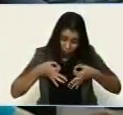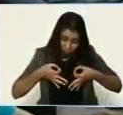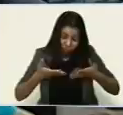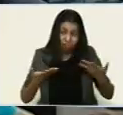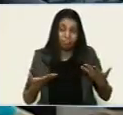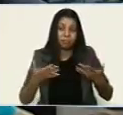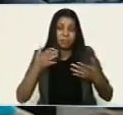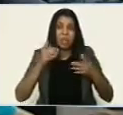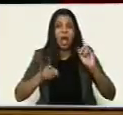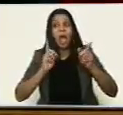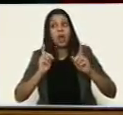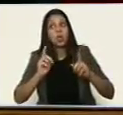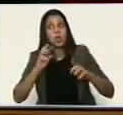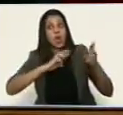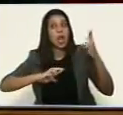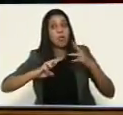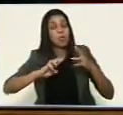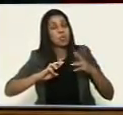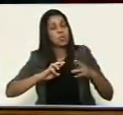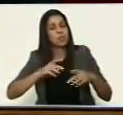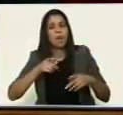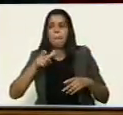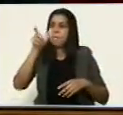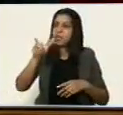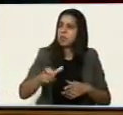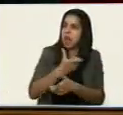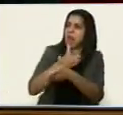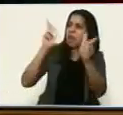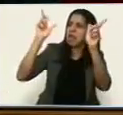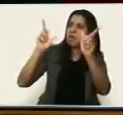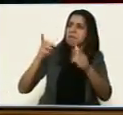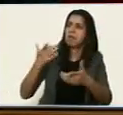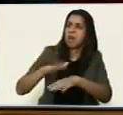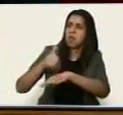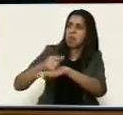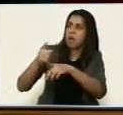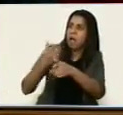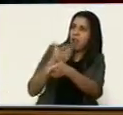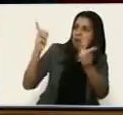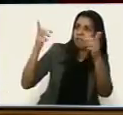Porque algunos pudieran decir, no, soltaron a tal persona para...